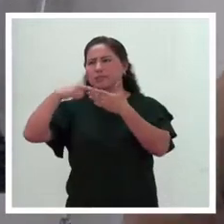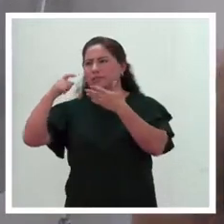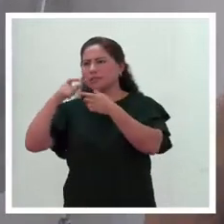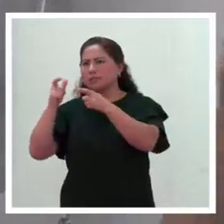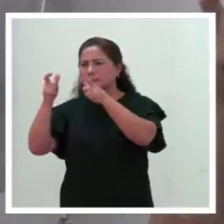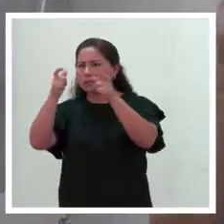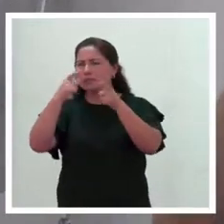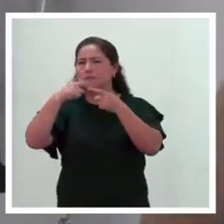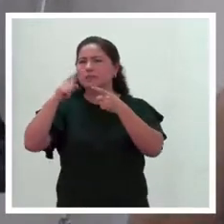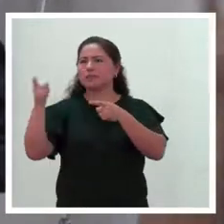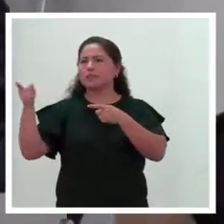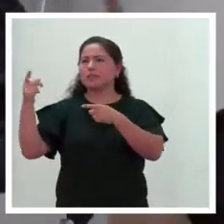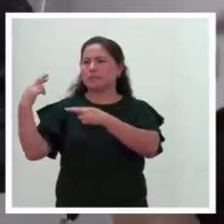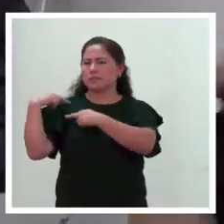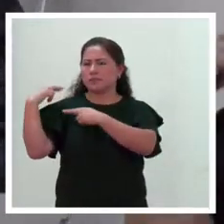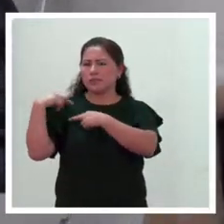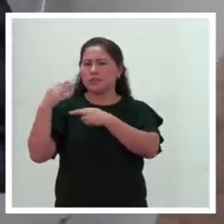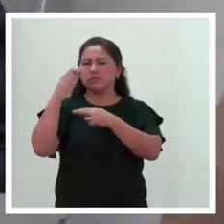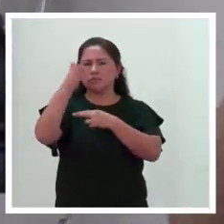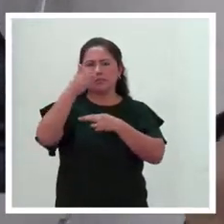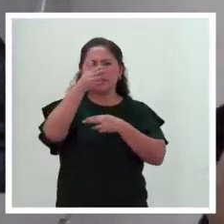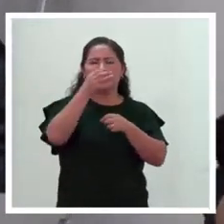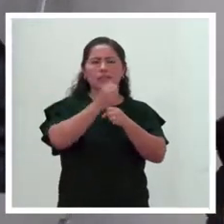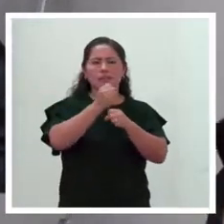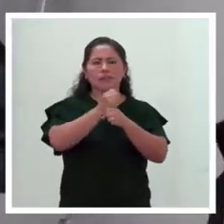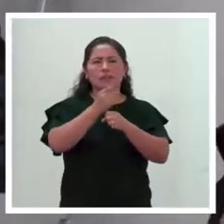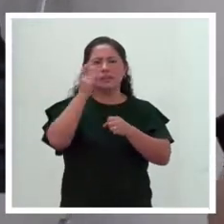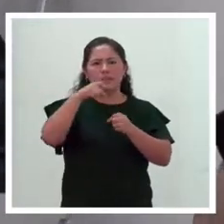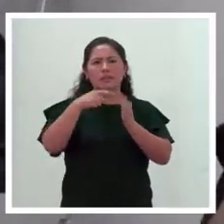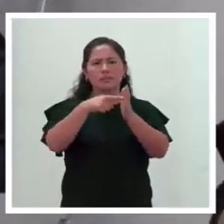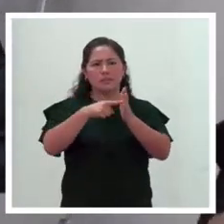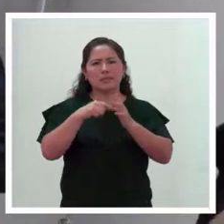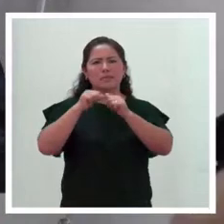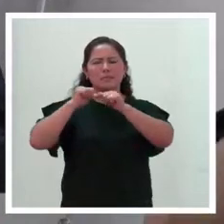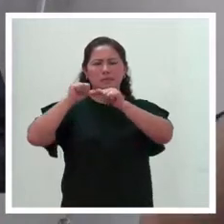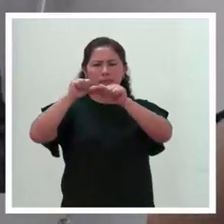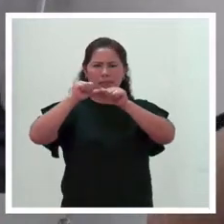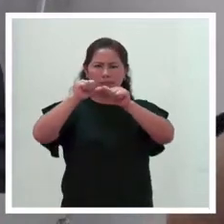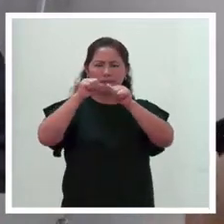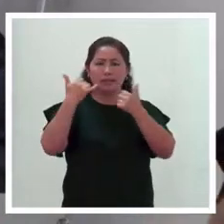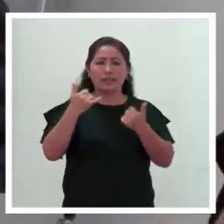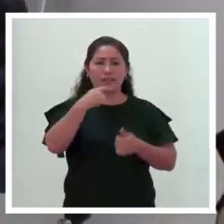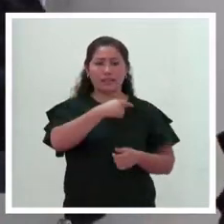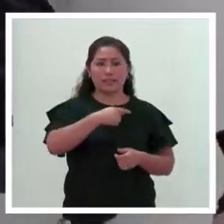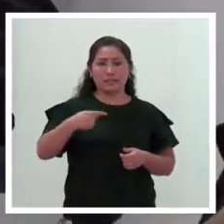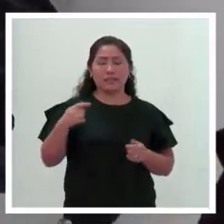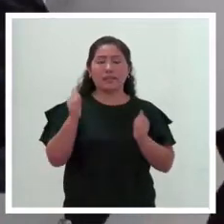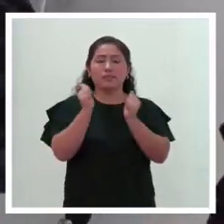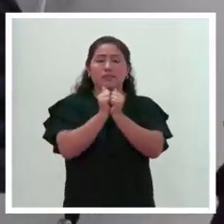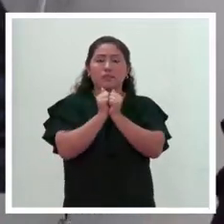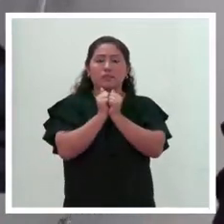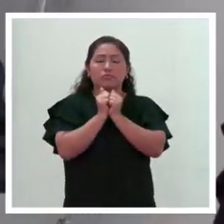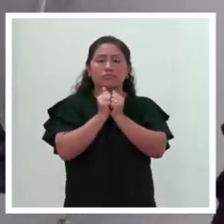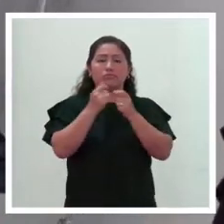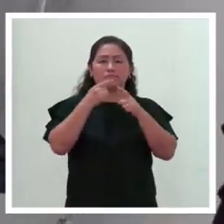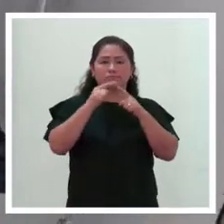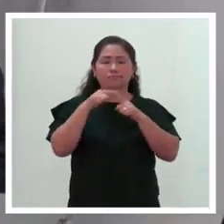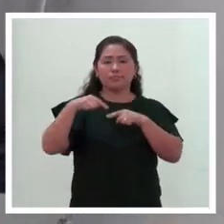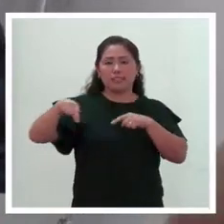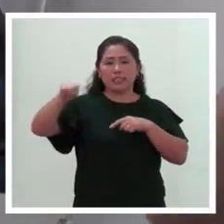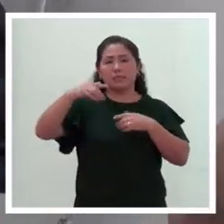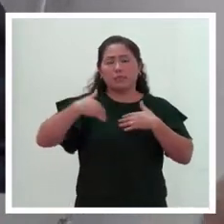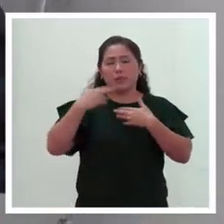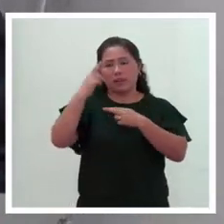las direcciones se han encargado de hacer trabajos que los hacen de manera permanente, pero en estas semanas con mayor énfasis para que se